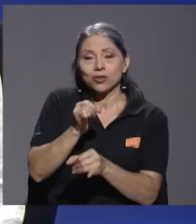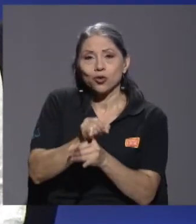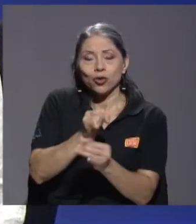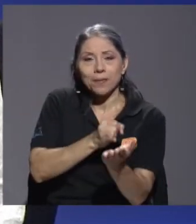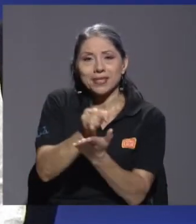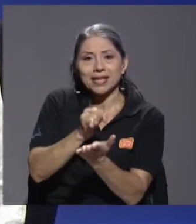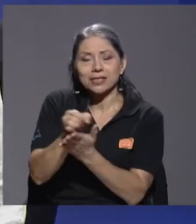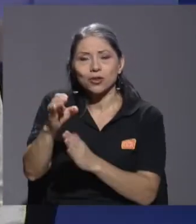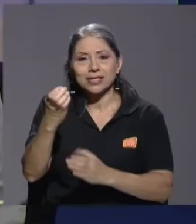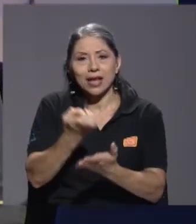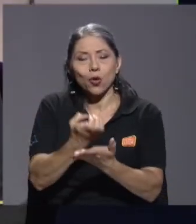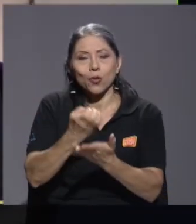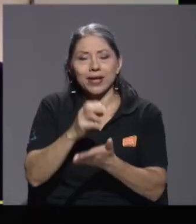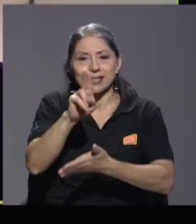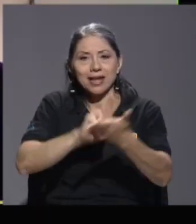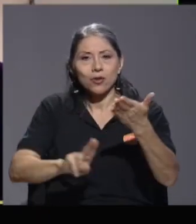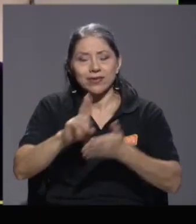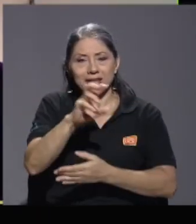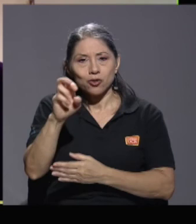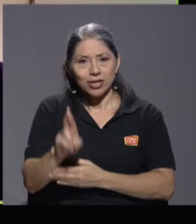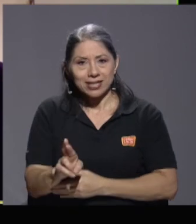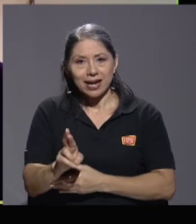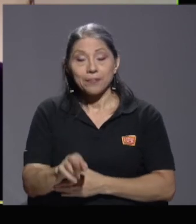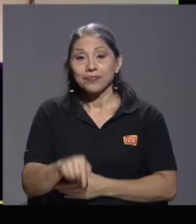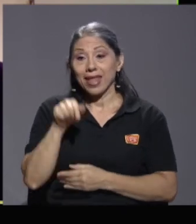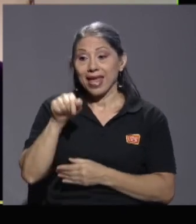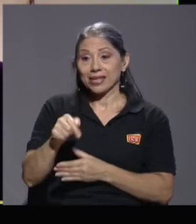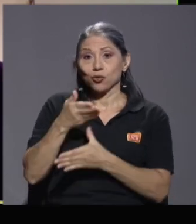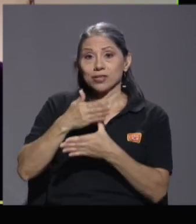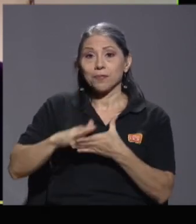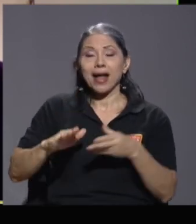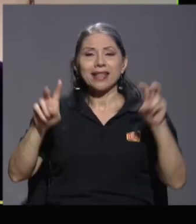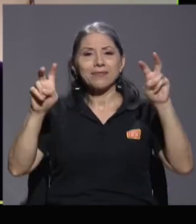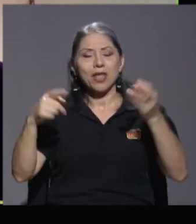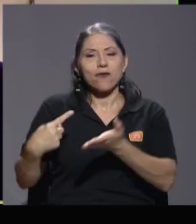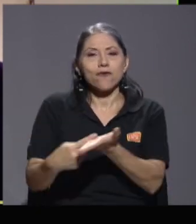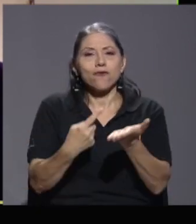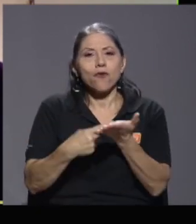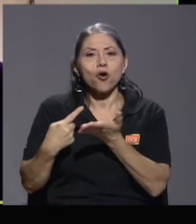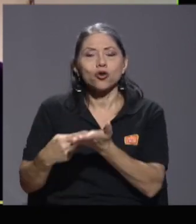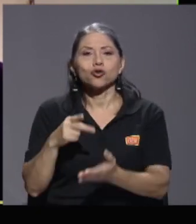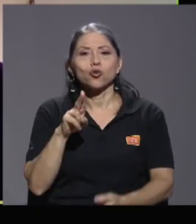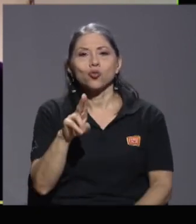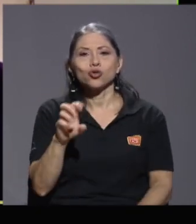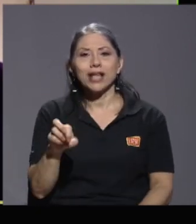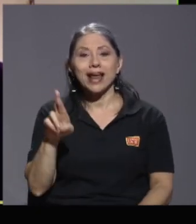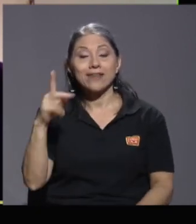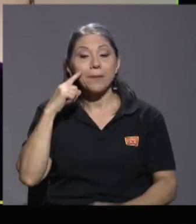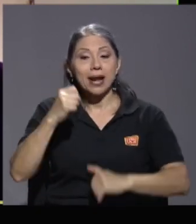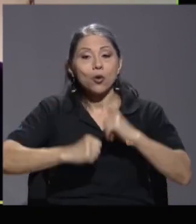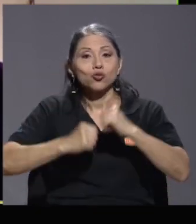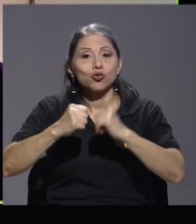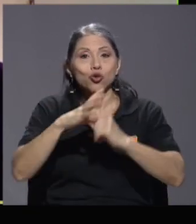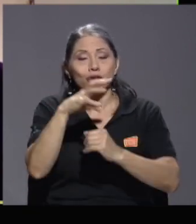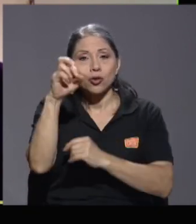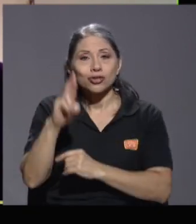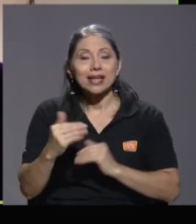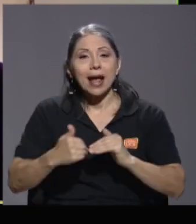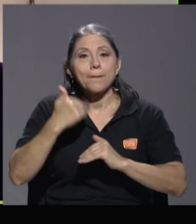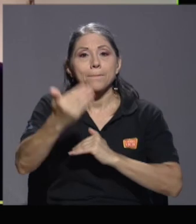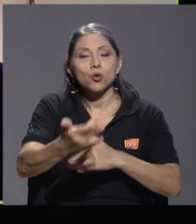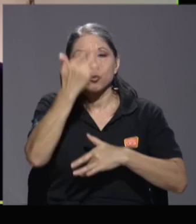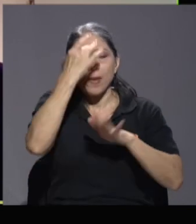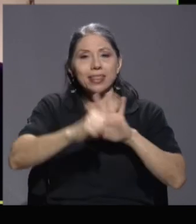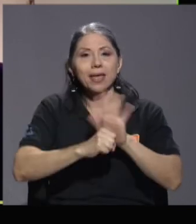de la Universidad de Costa Rica esto es parte de foros UCR para la construcción de la Costa Rica pospandemia una propuesta